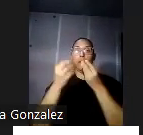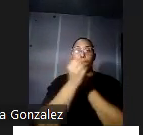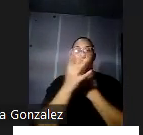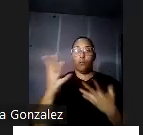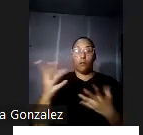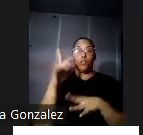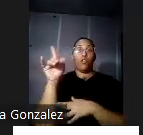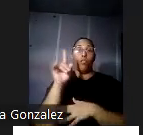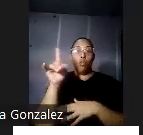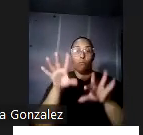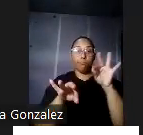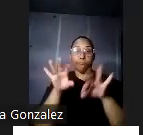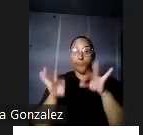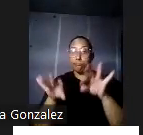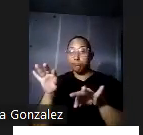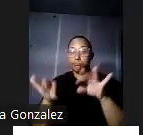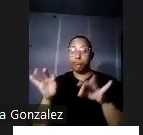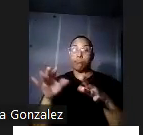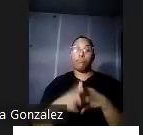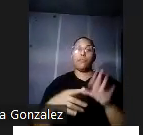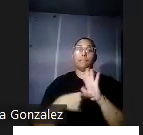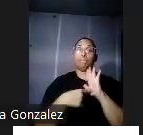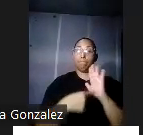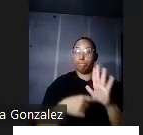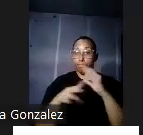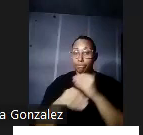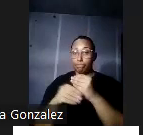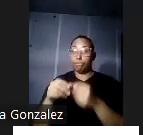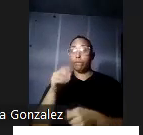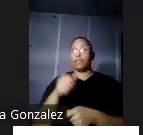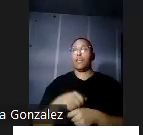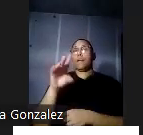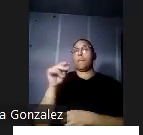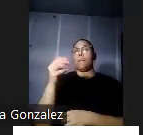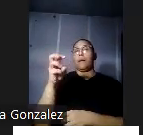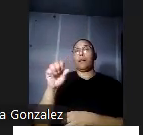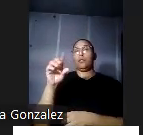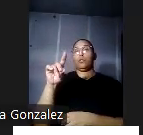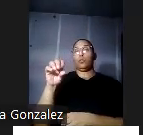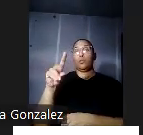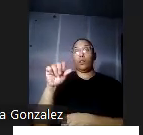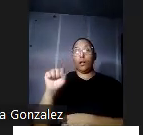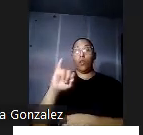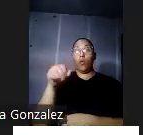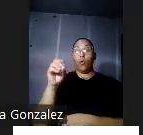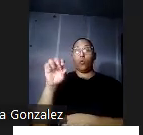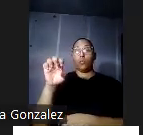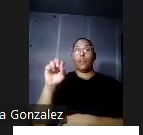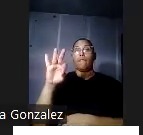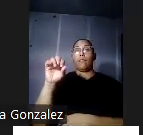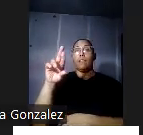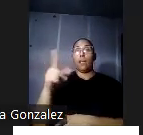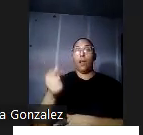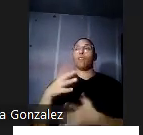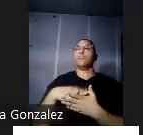y tengo que reconocer las aportaciones del doctor Norman Maldonado y del doctor José Figao que me ayudaron mucho en sus